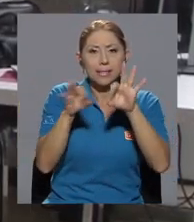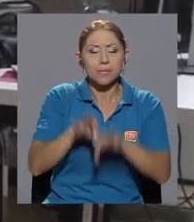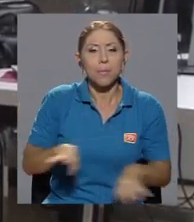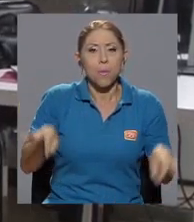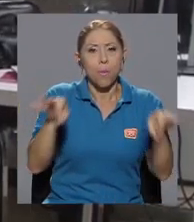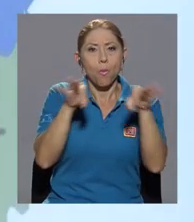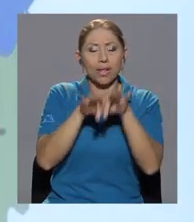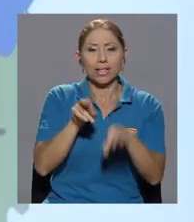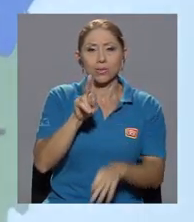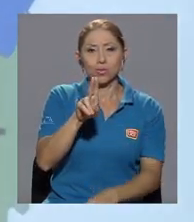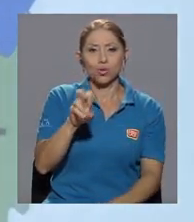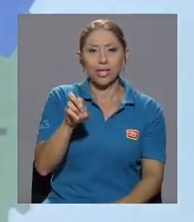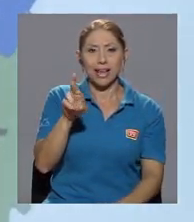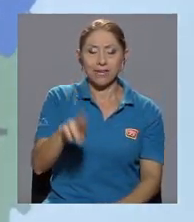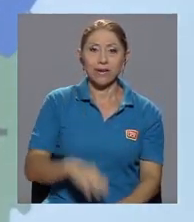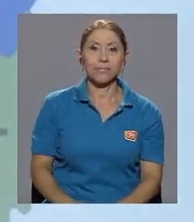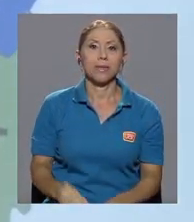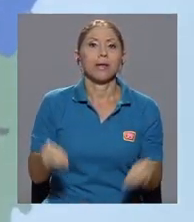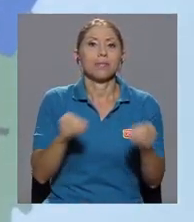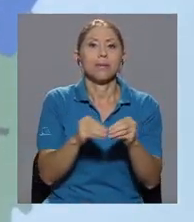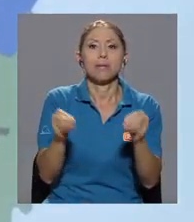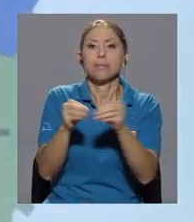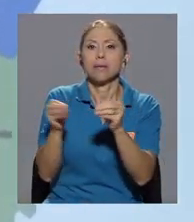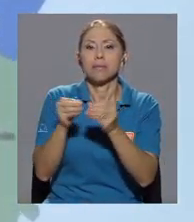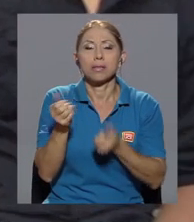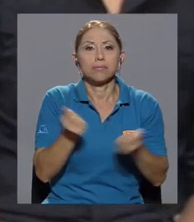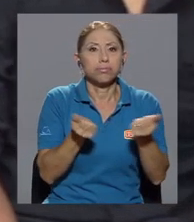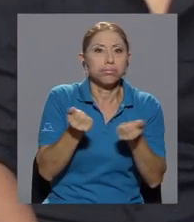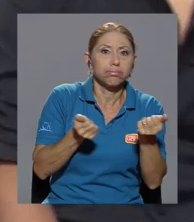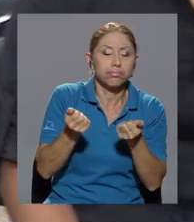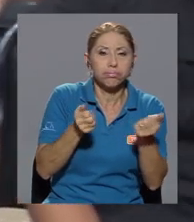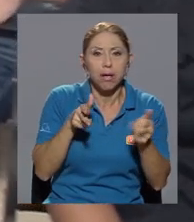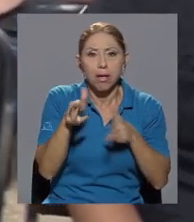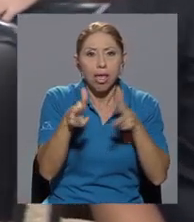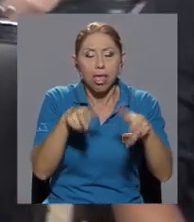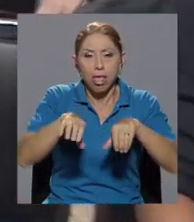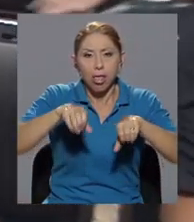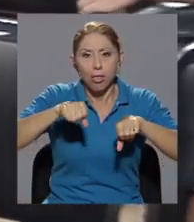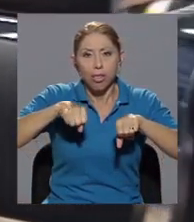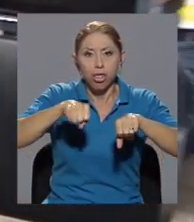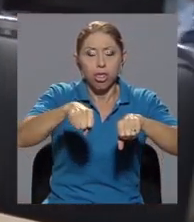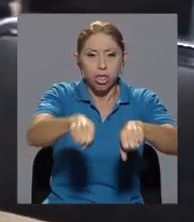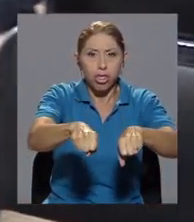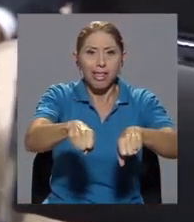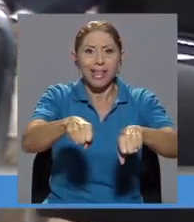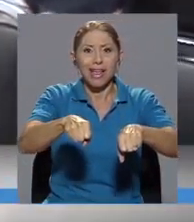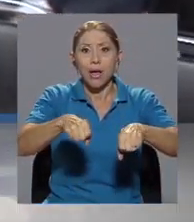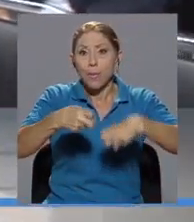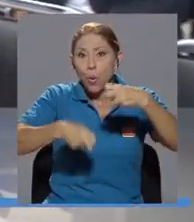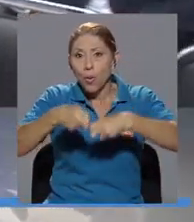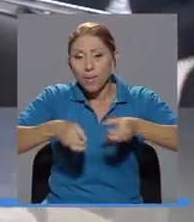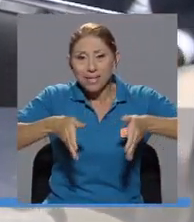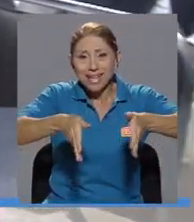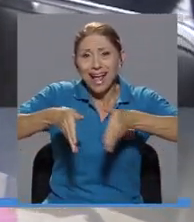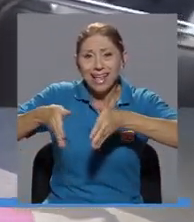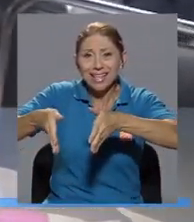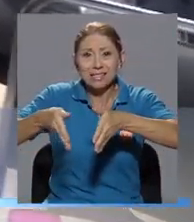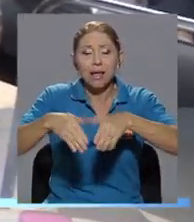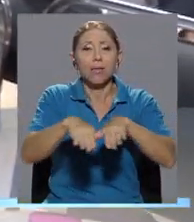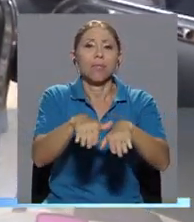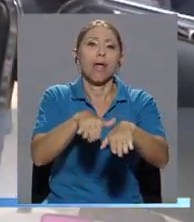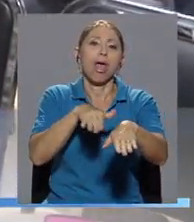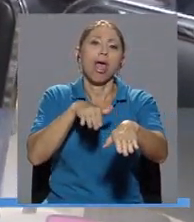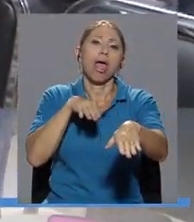Una flota vehicular creciente, limitaciones en la infraestructura vial y las molestas presas impiden a cientos de ticos